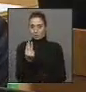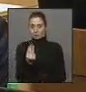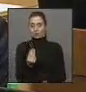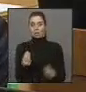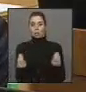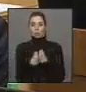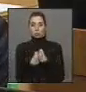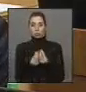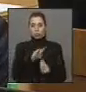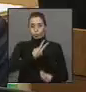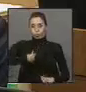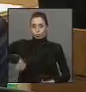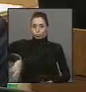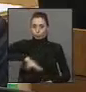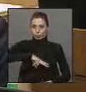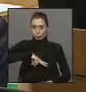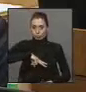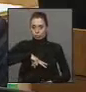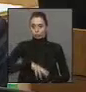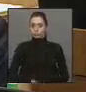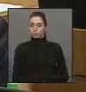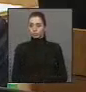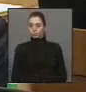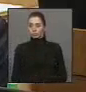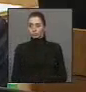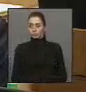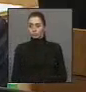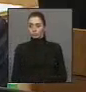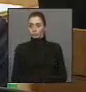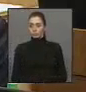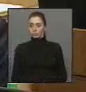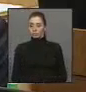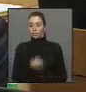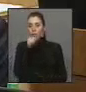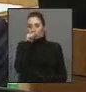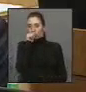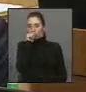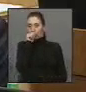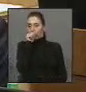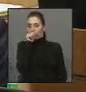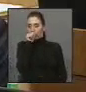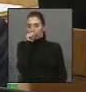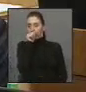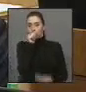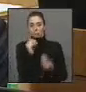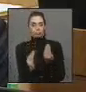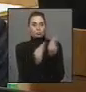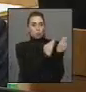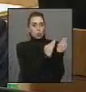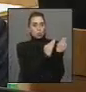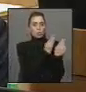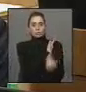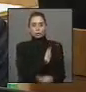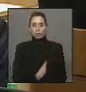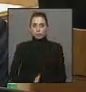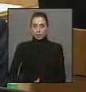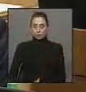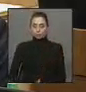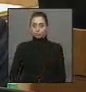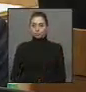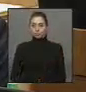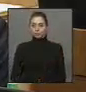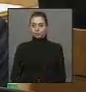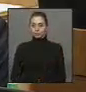nosotros, por ser absolutamente leales al gobierno, y en particular